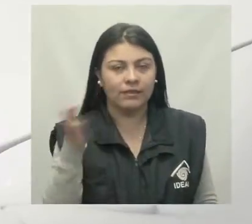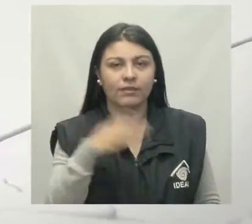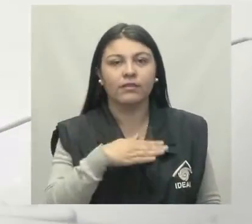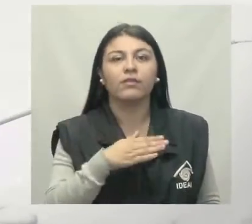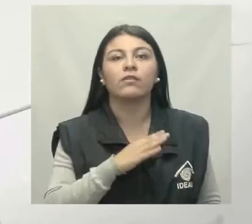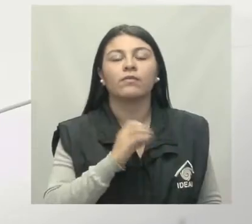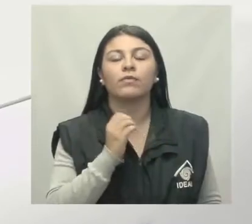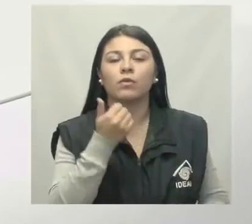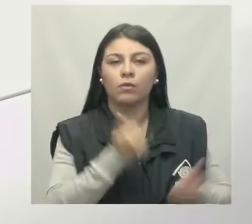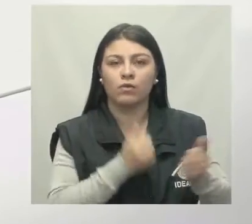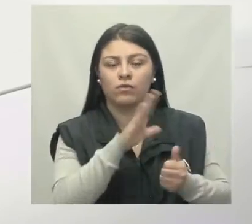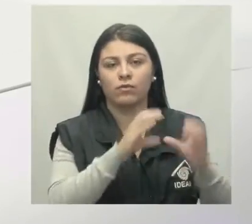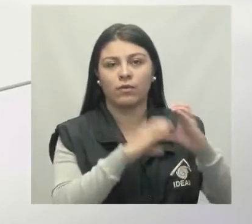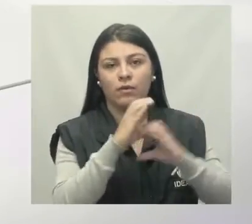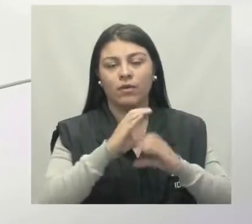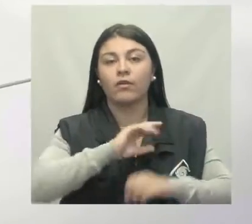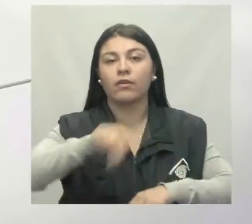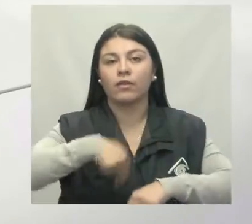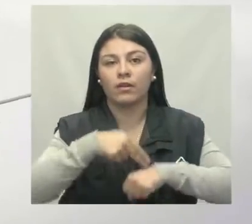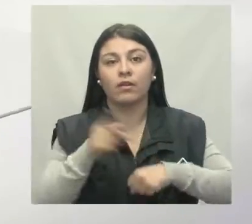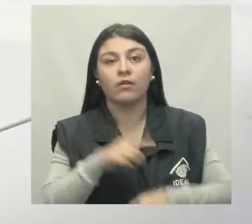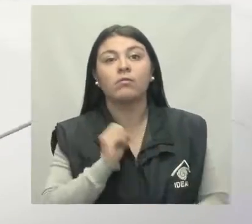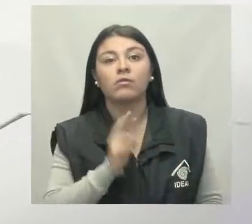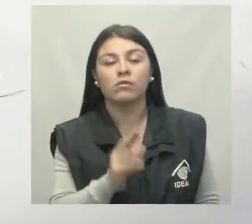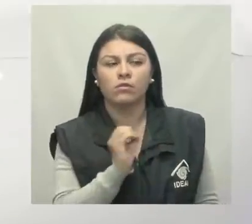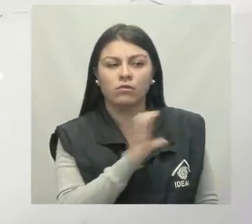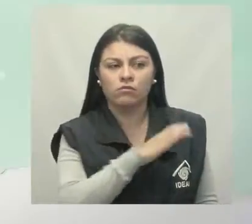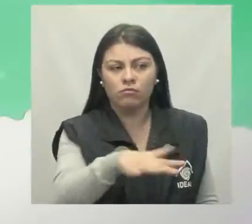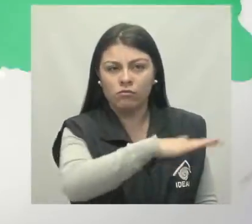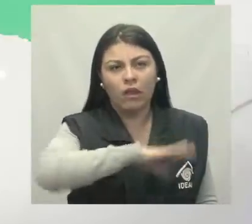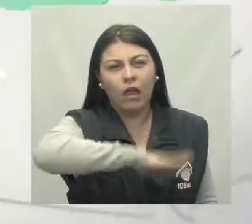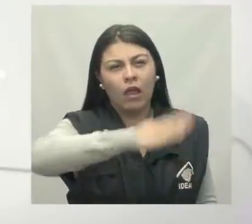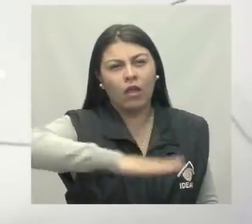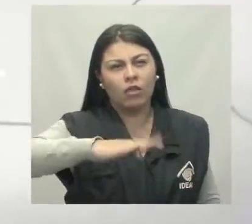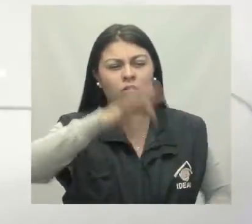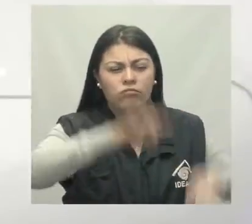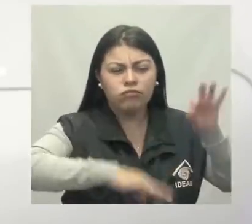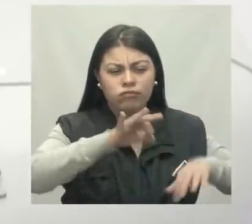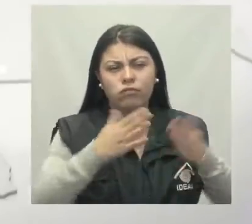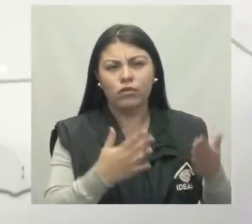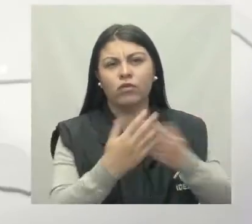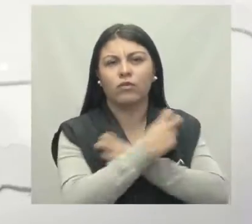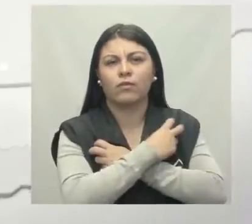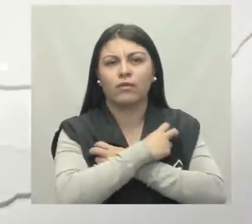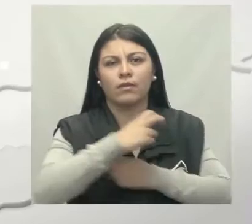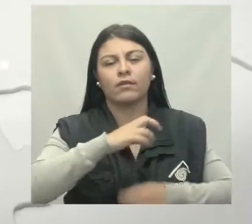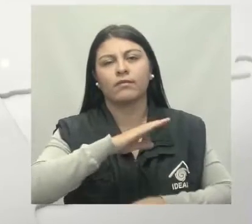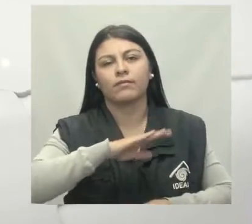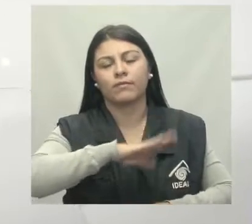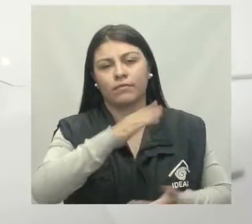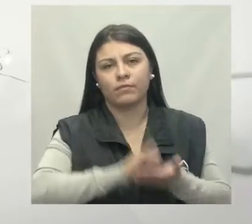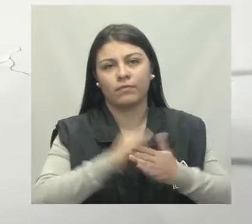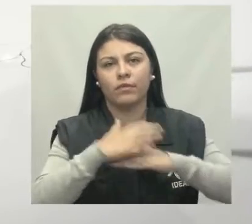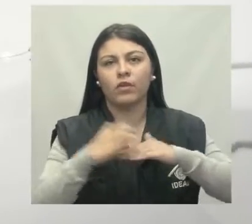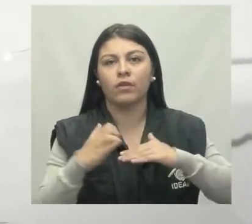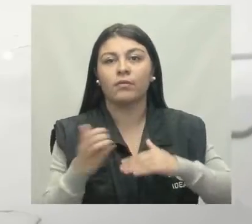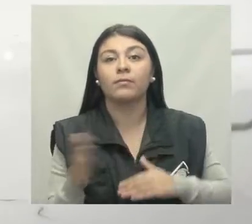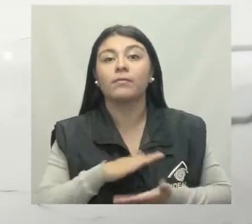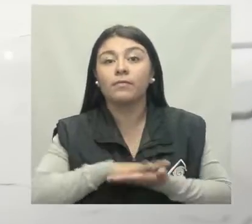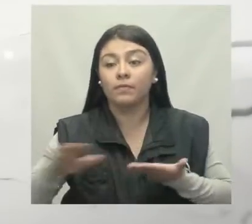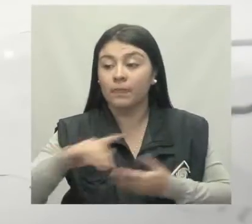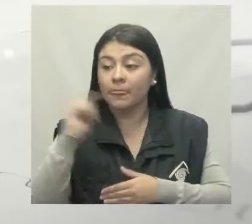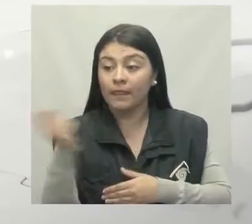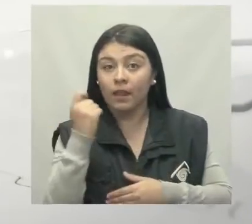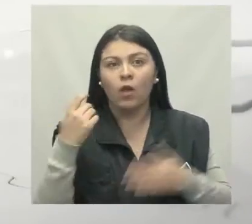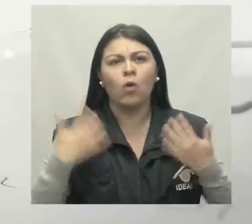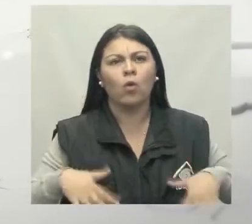Nariño, incluyendo el sur y occidente de Antioquia con lloviznas dispersas en el Huila y en el Torima. En los llanos esperamos aumento de la nubosidad